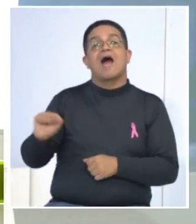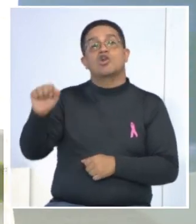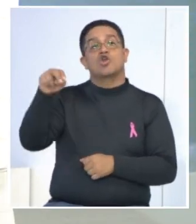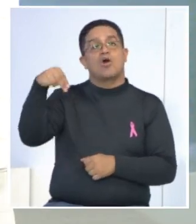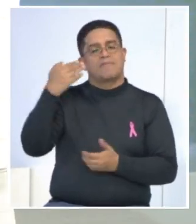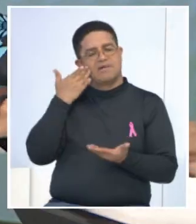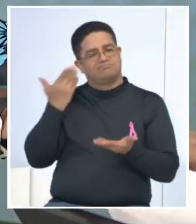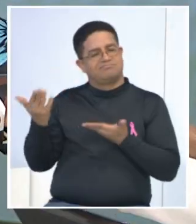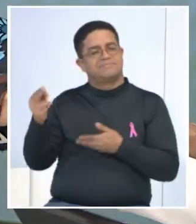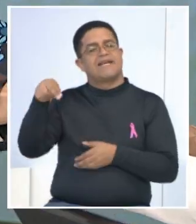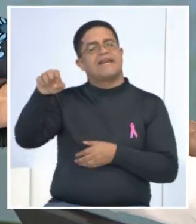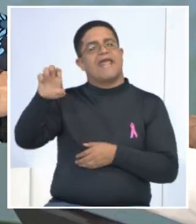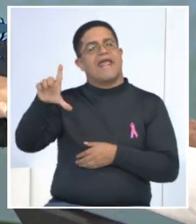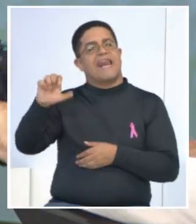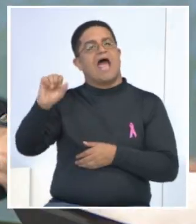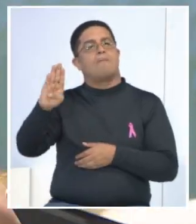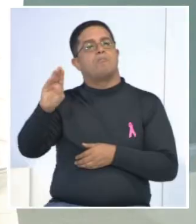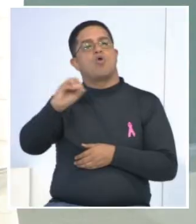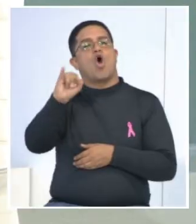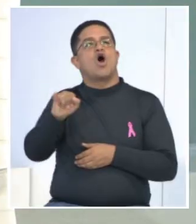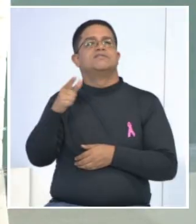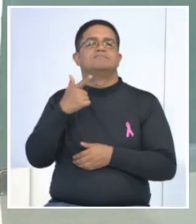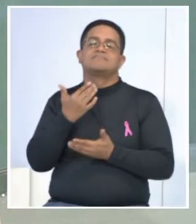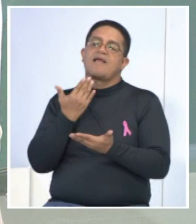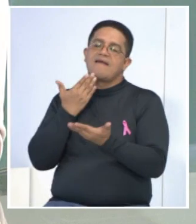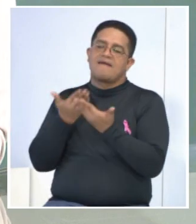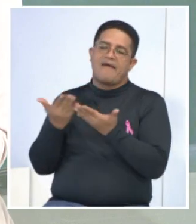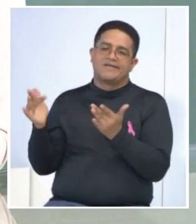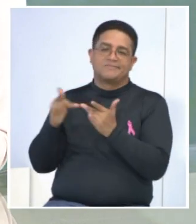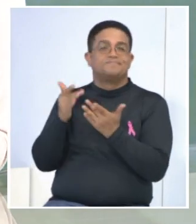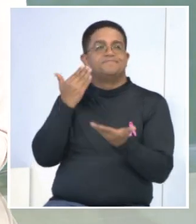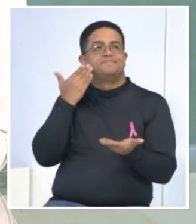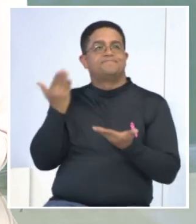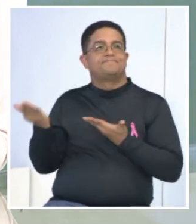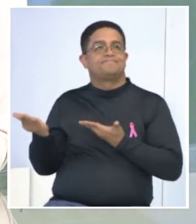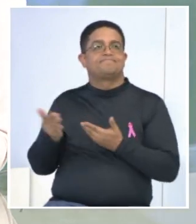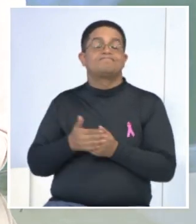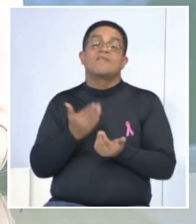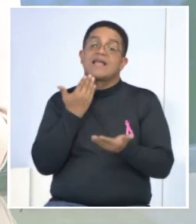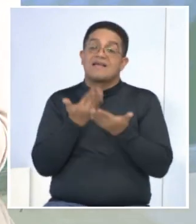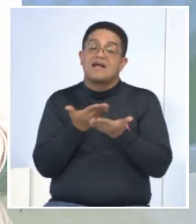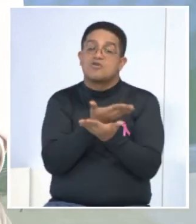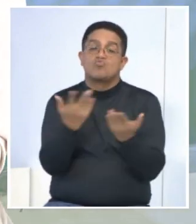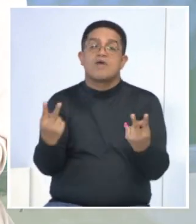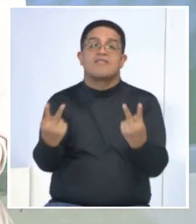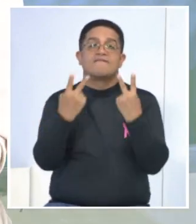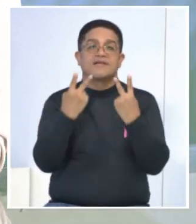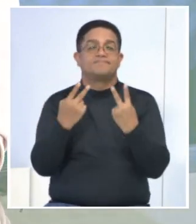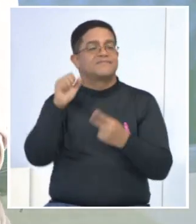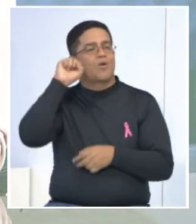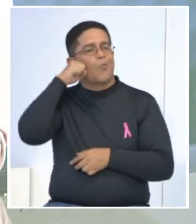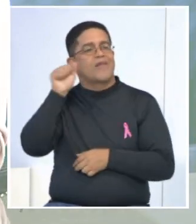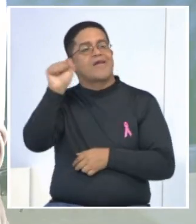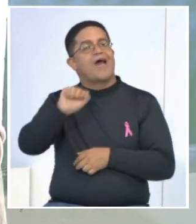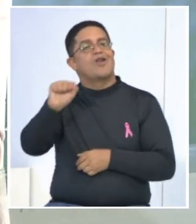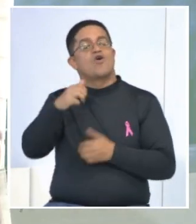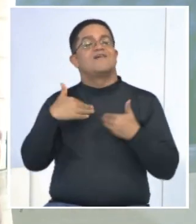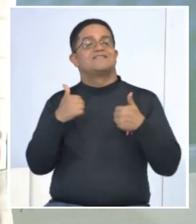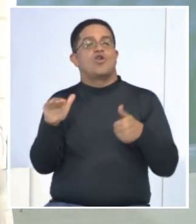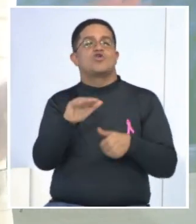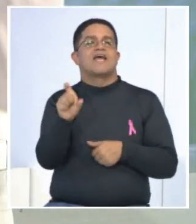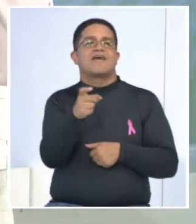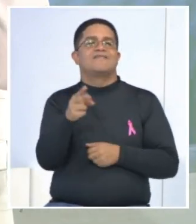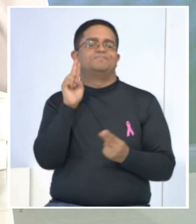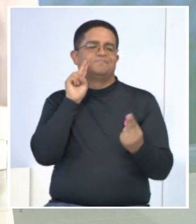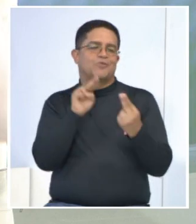gracias Nela por acompañarnos, gracias. Gracias. Están en pantalla en las redes sociales, gracias por la sintonía, nuestras cuentas, arroba Salud Quien Bajo GB, arroba